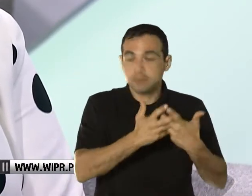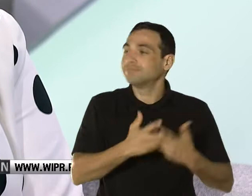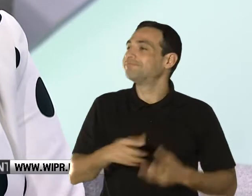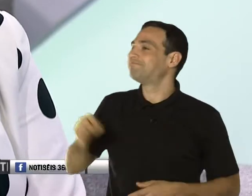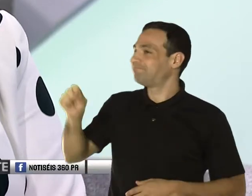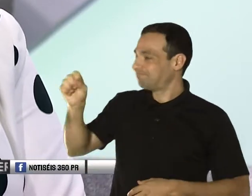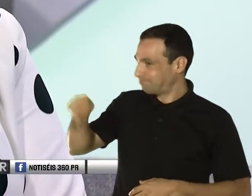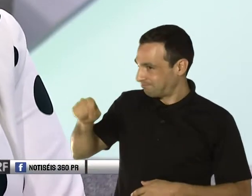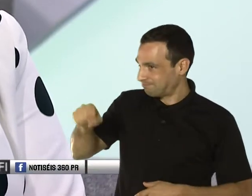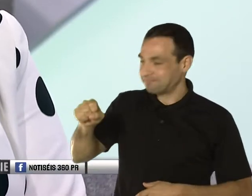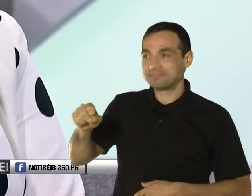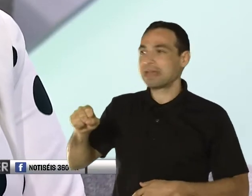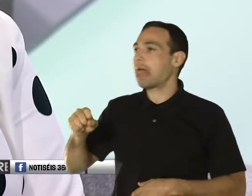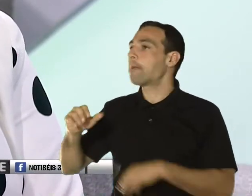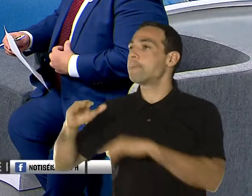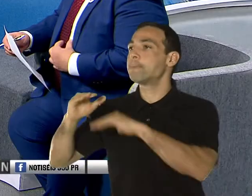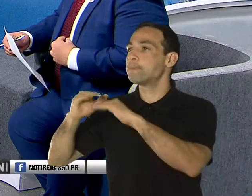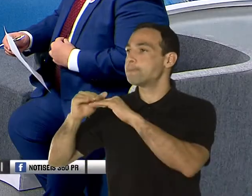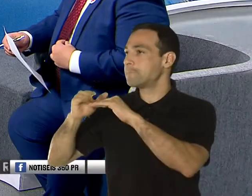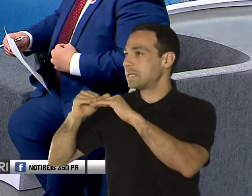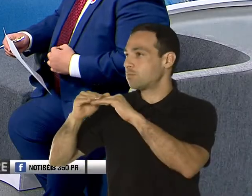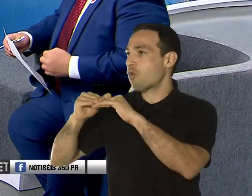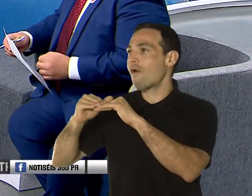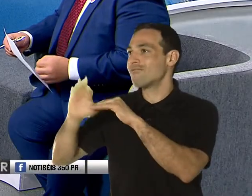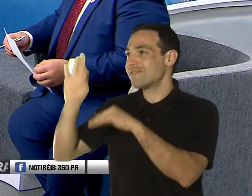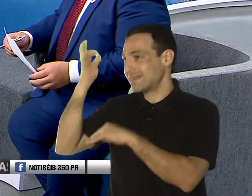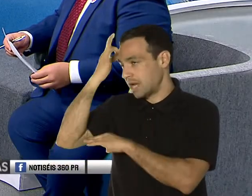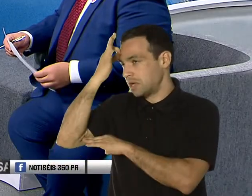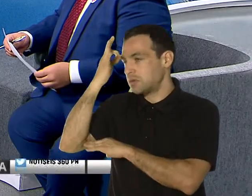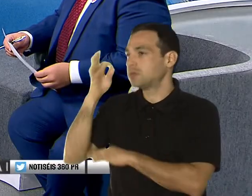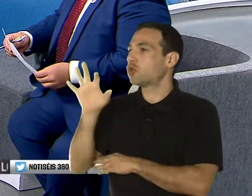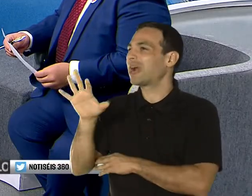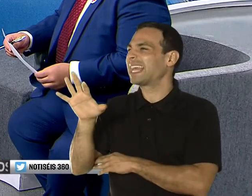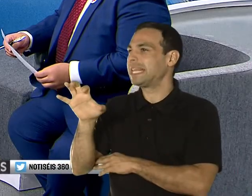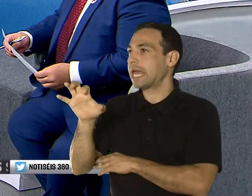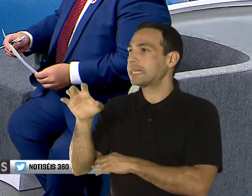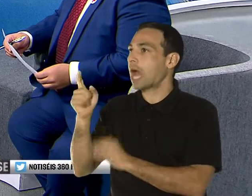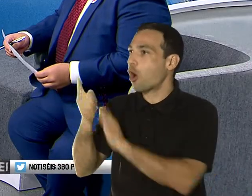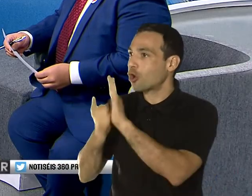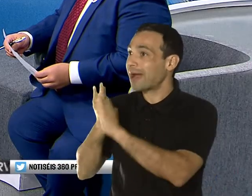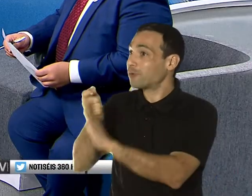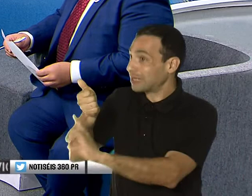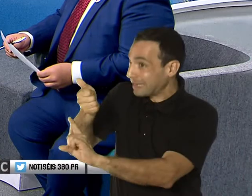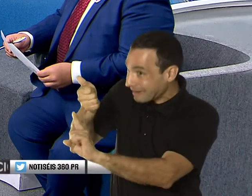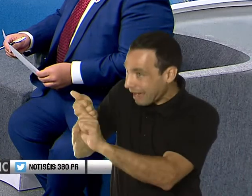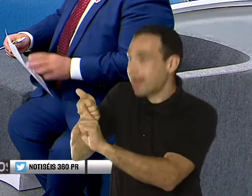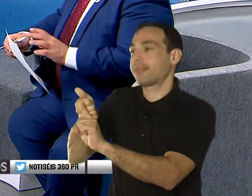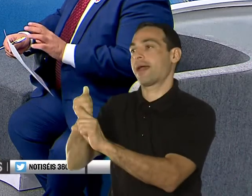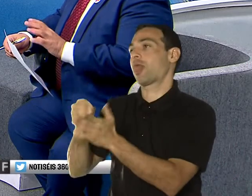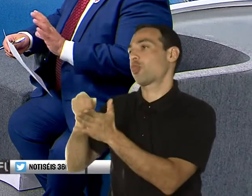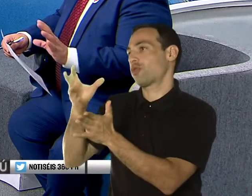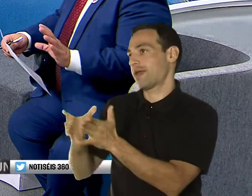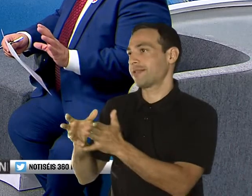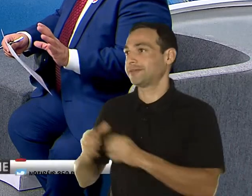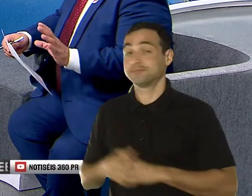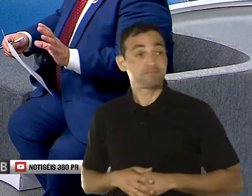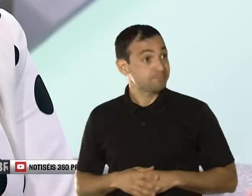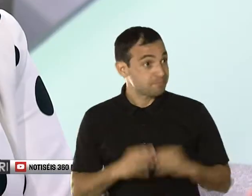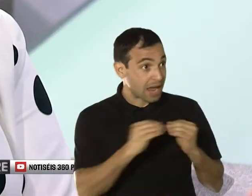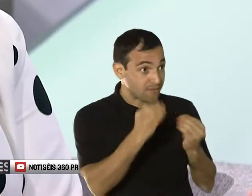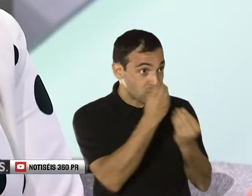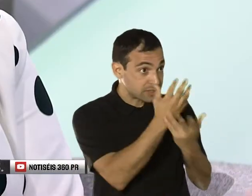mínimo federal y vamos a estar atendiendo unas 500 horas por estudiante. Qué bueno, qué bueno. Bueno, pues para más información, directamente.